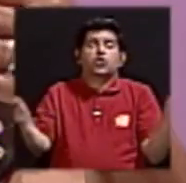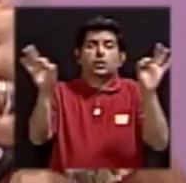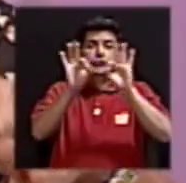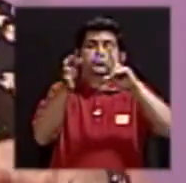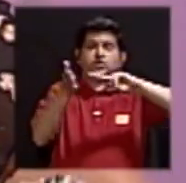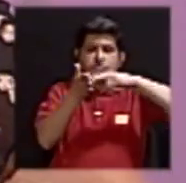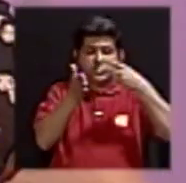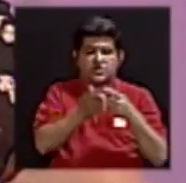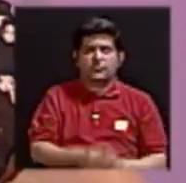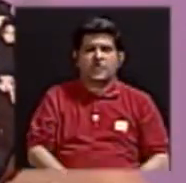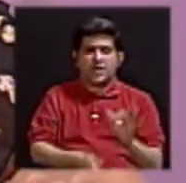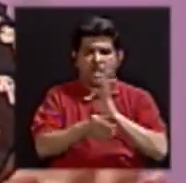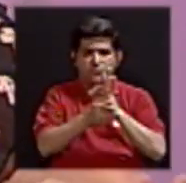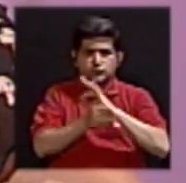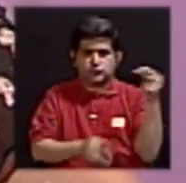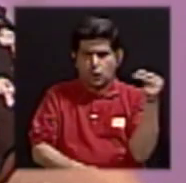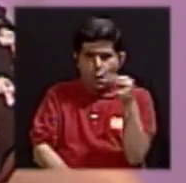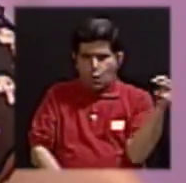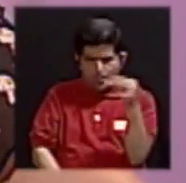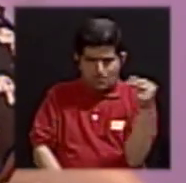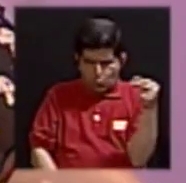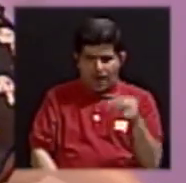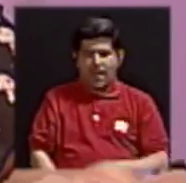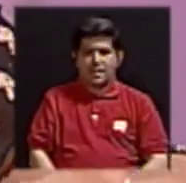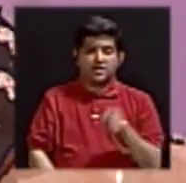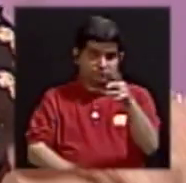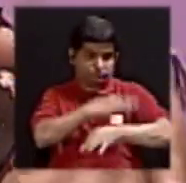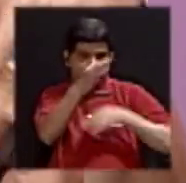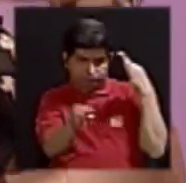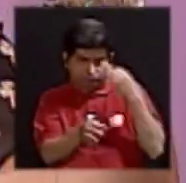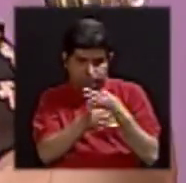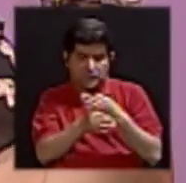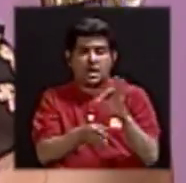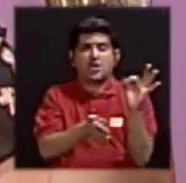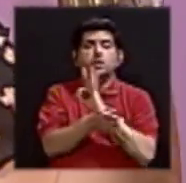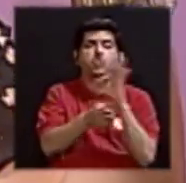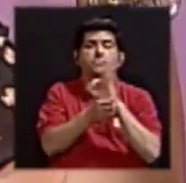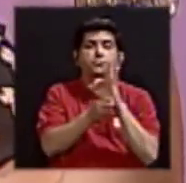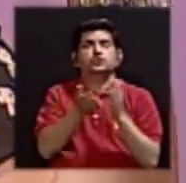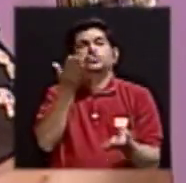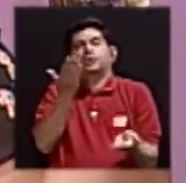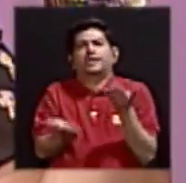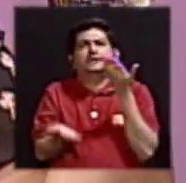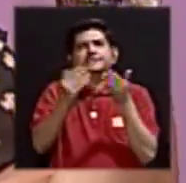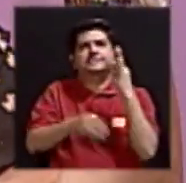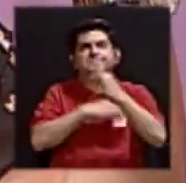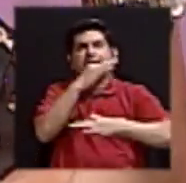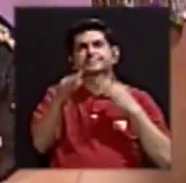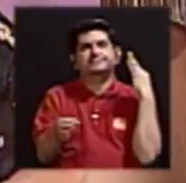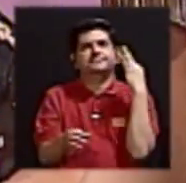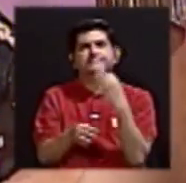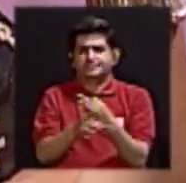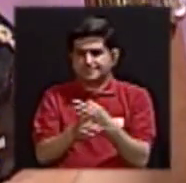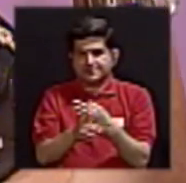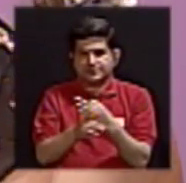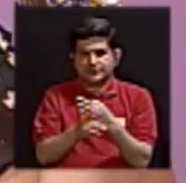es la función de las hormonas, como estas, y la función, digamos, a nivel de